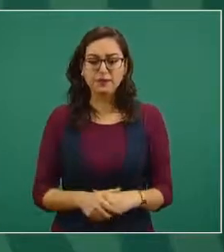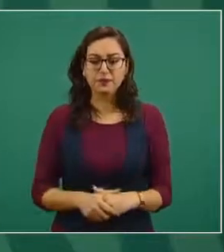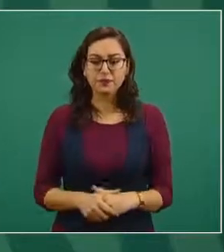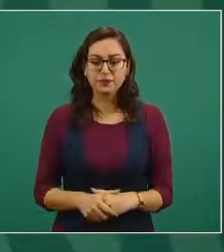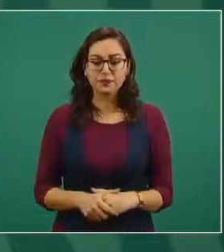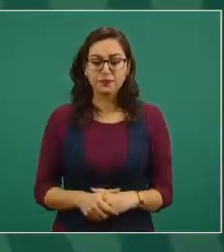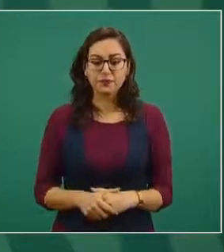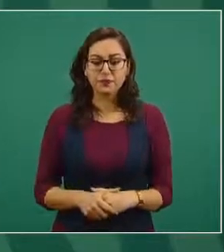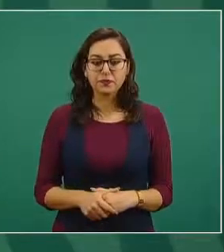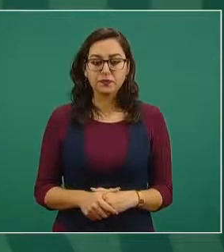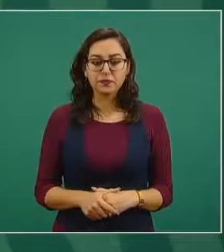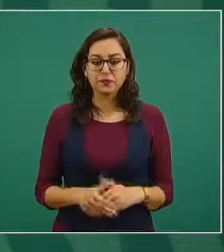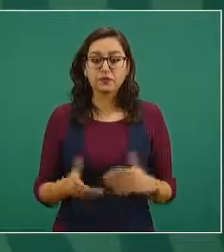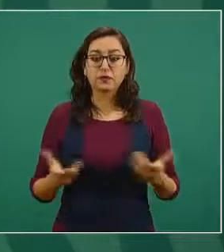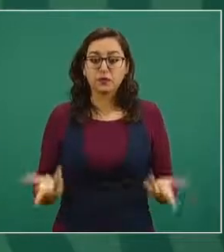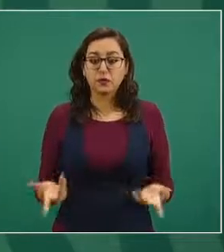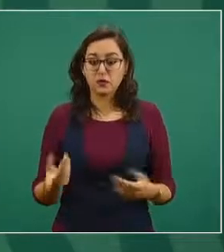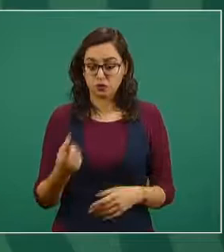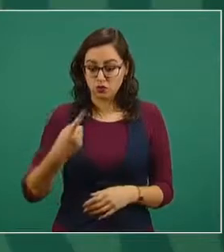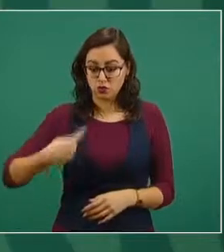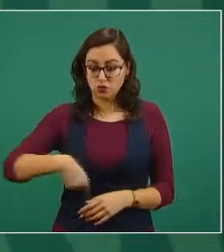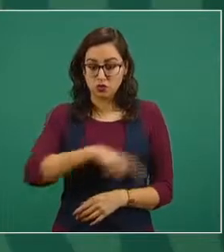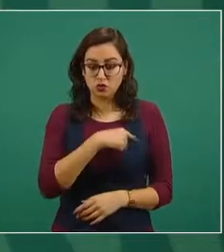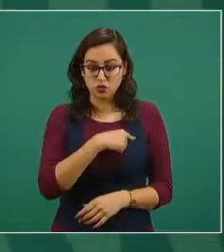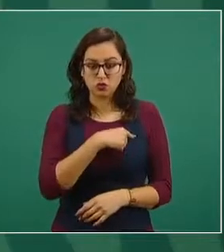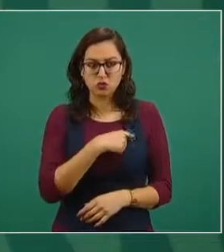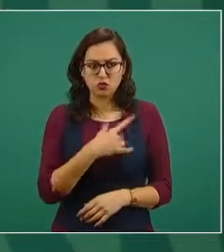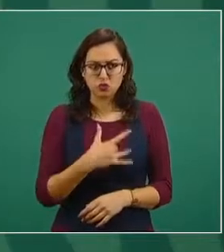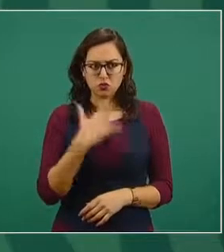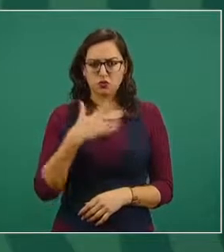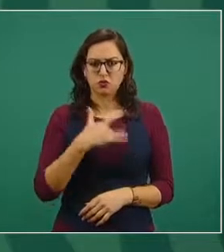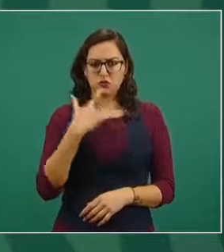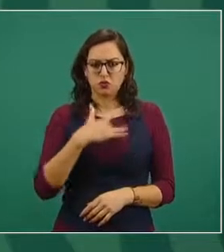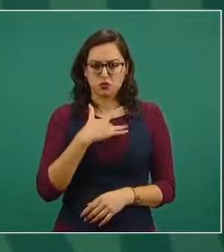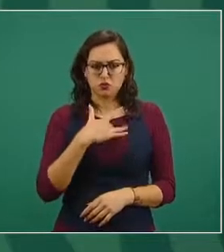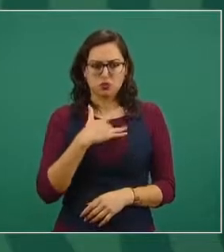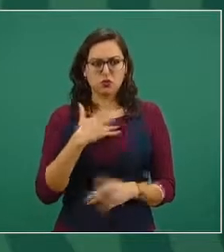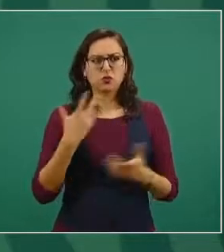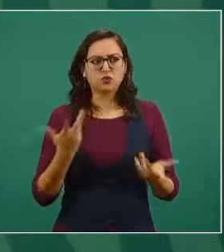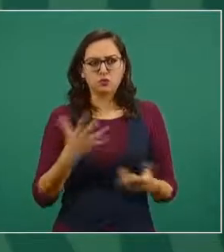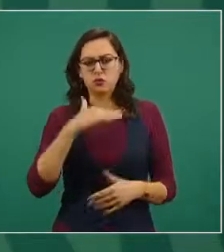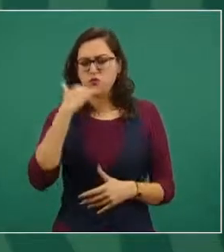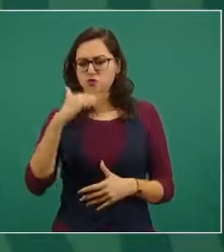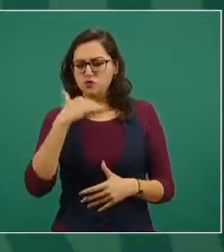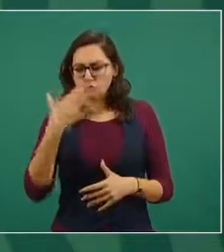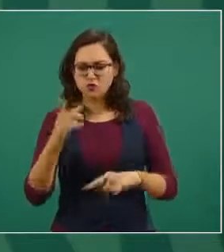terminarse la impunidad, desde luego la corrupción,